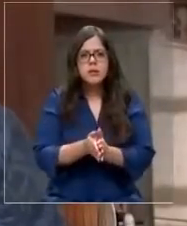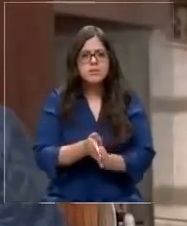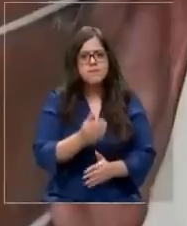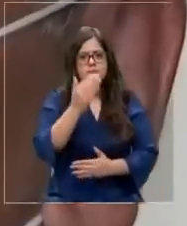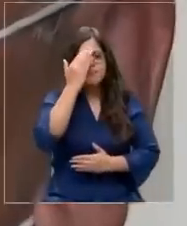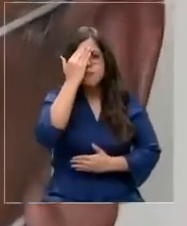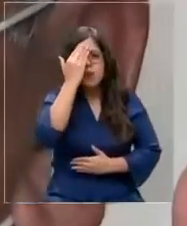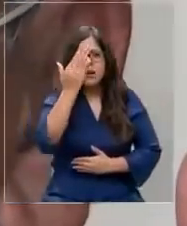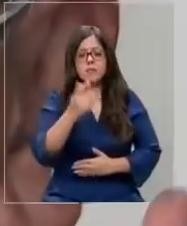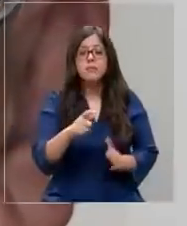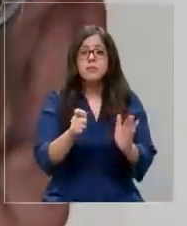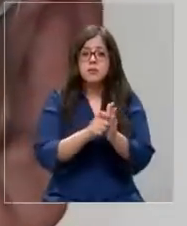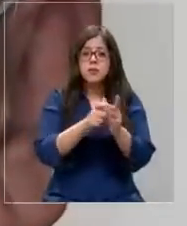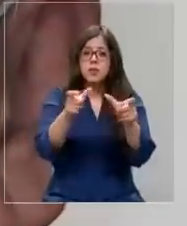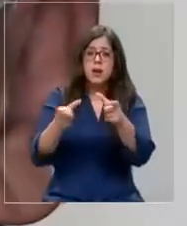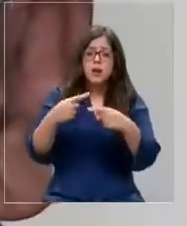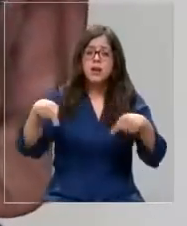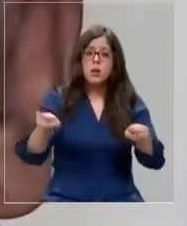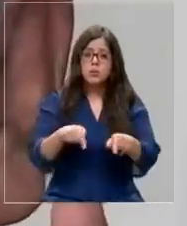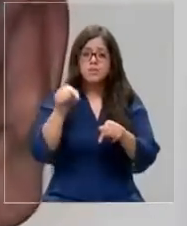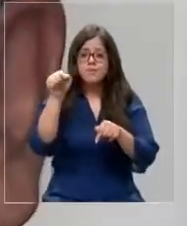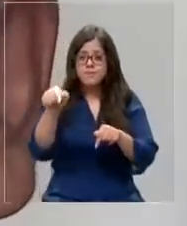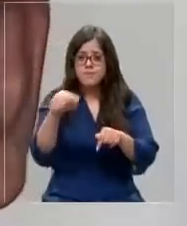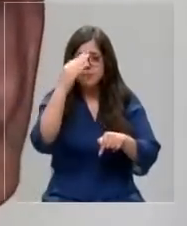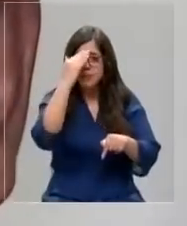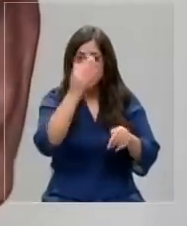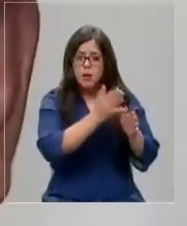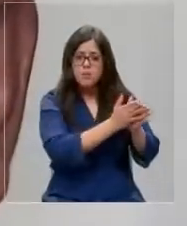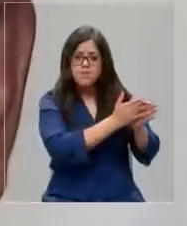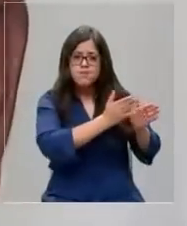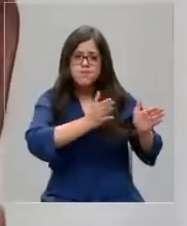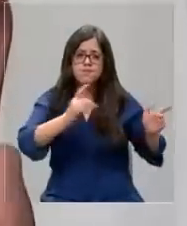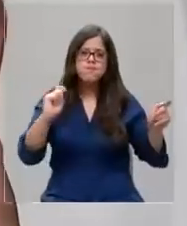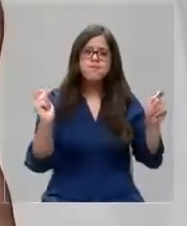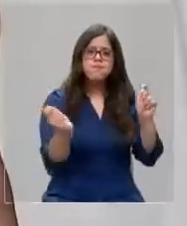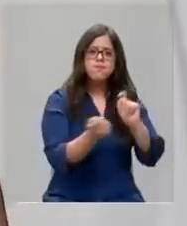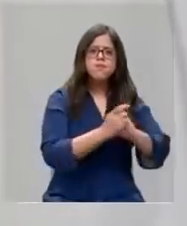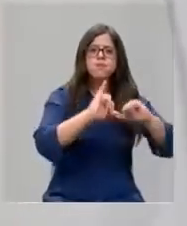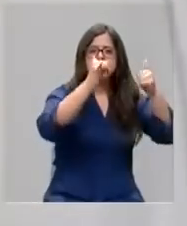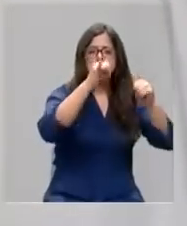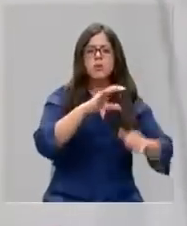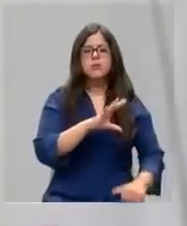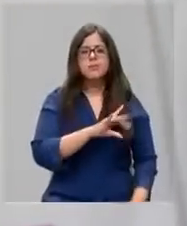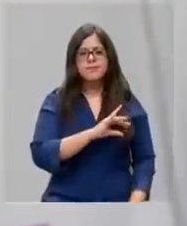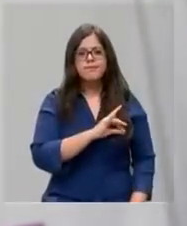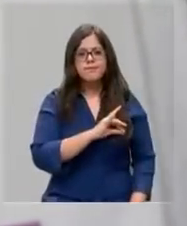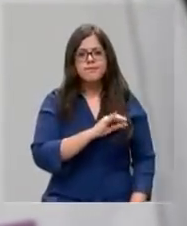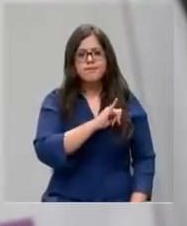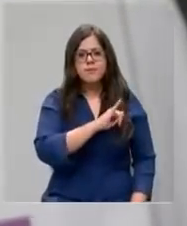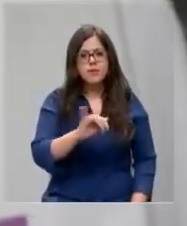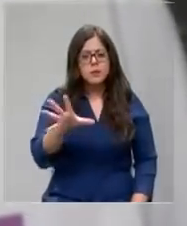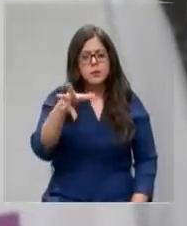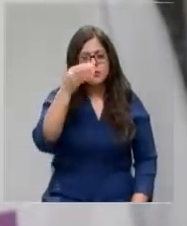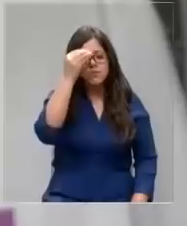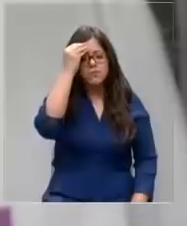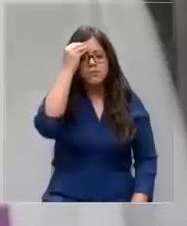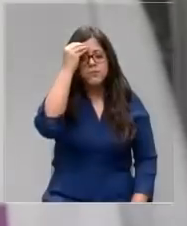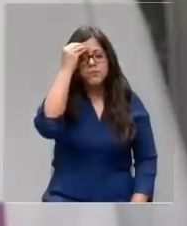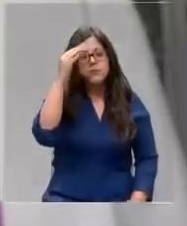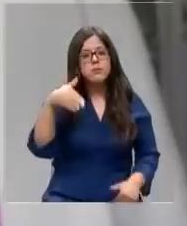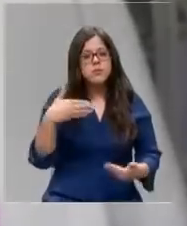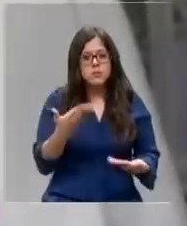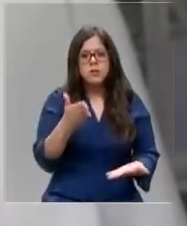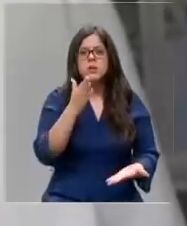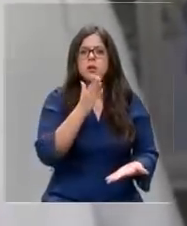terrible. Fecha de cumpleaños que desde ese día se transformó de una celebración en un dolor que llevarán por siempre. Por ello solo